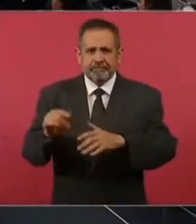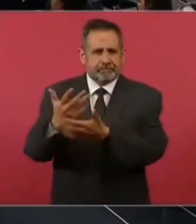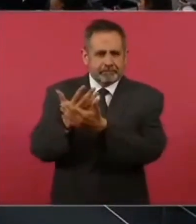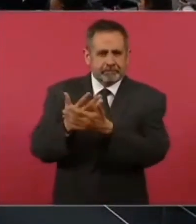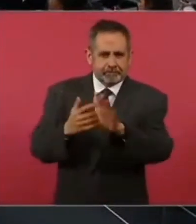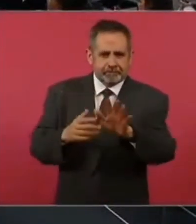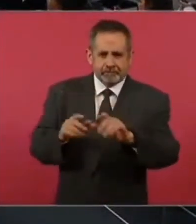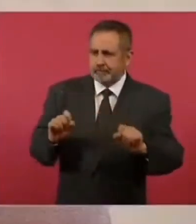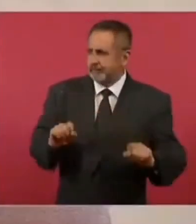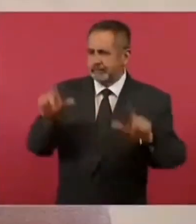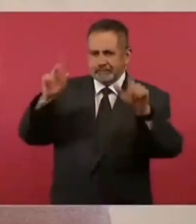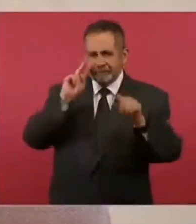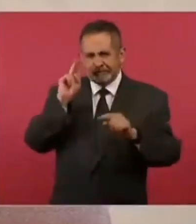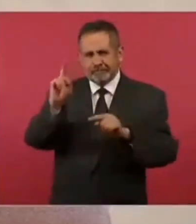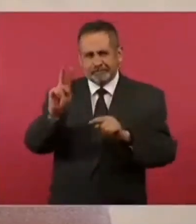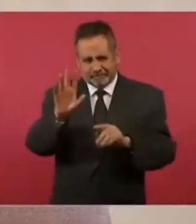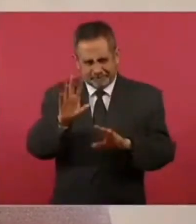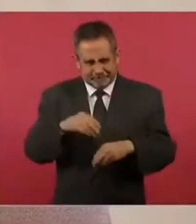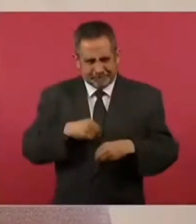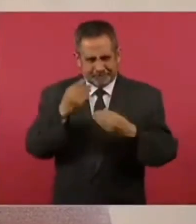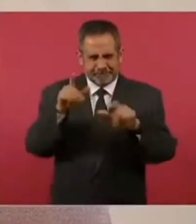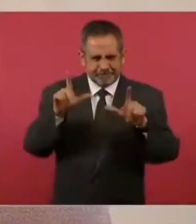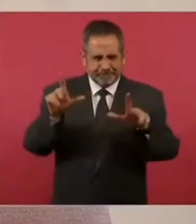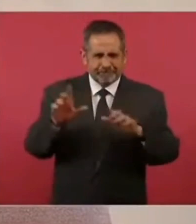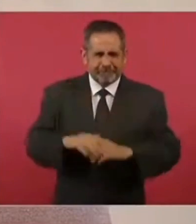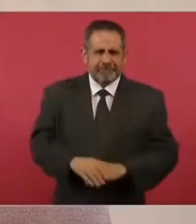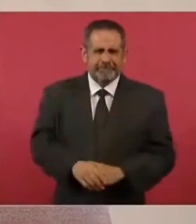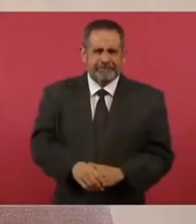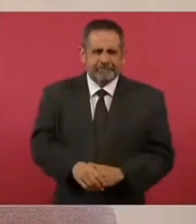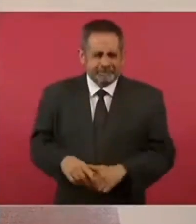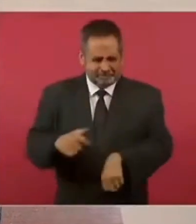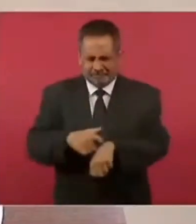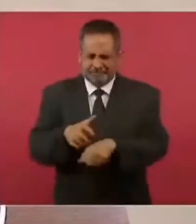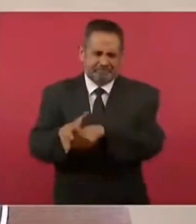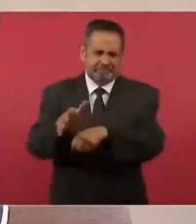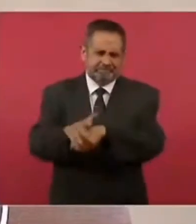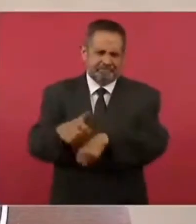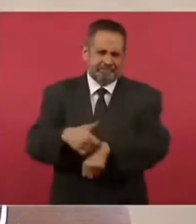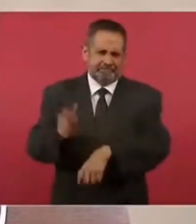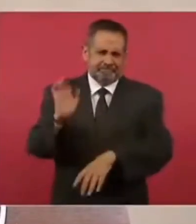Espérate, espérate, no, nada más vamos a ver el poema. No, no vamos a terminar. Tenemos tiempo.